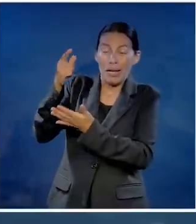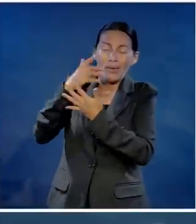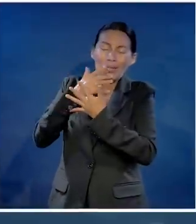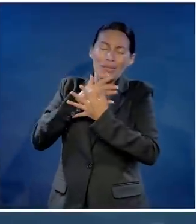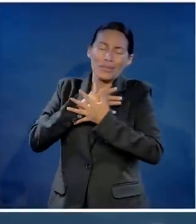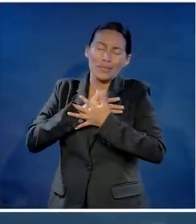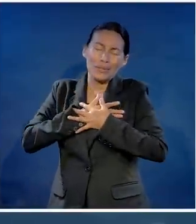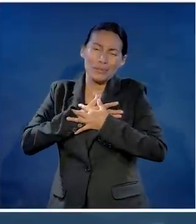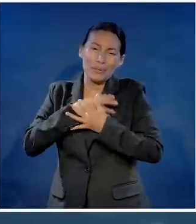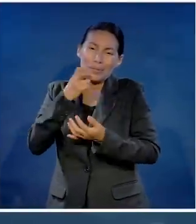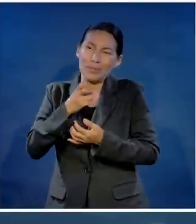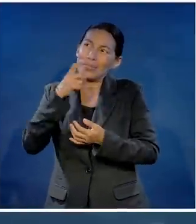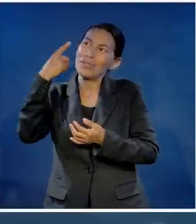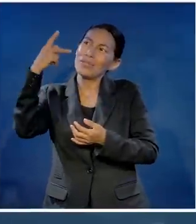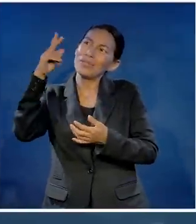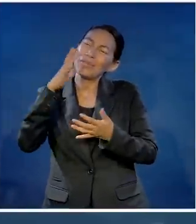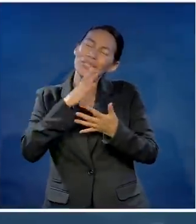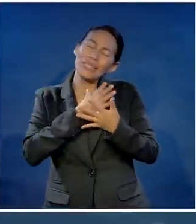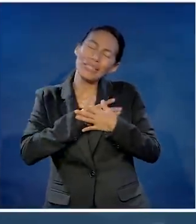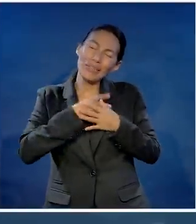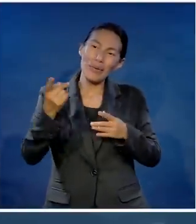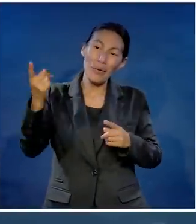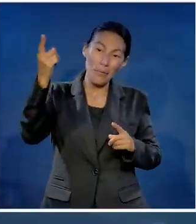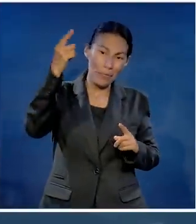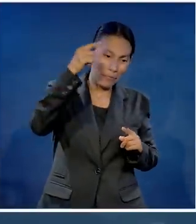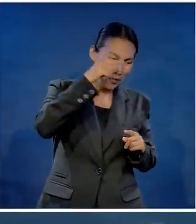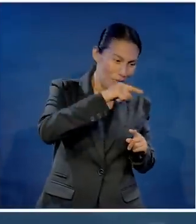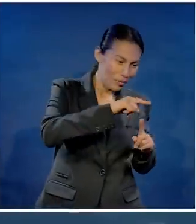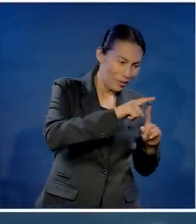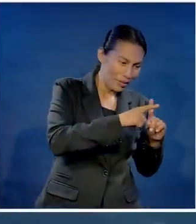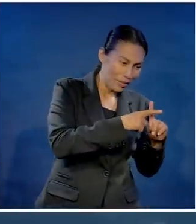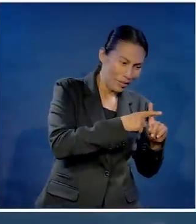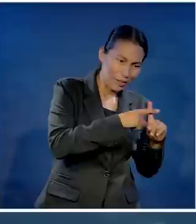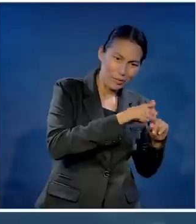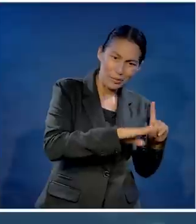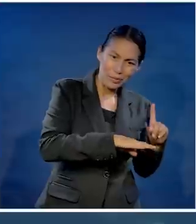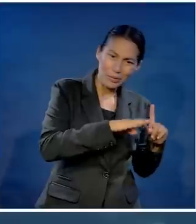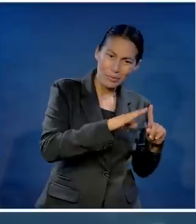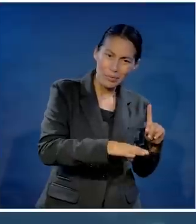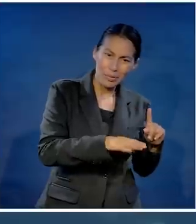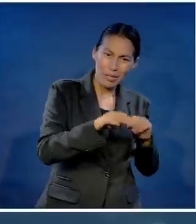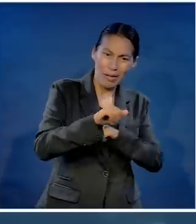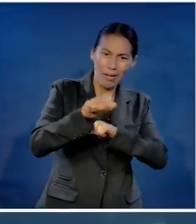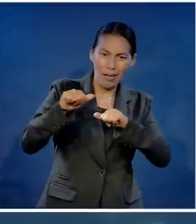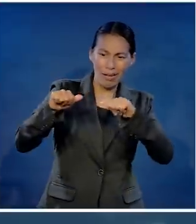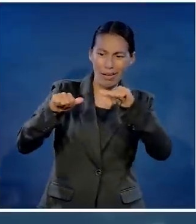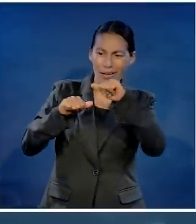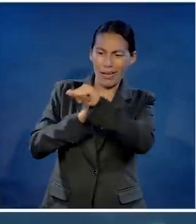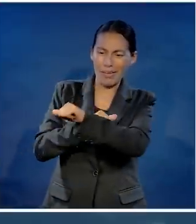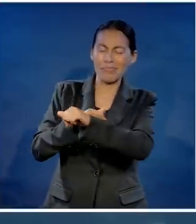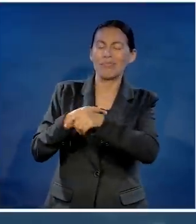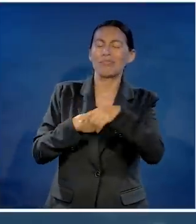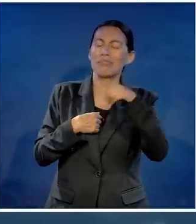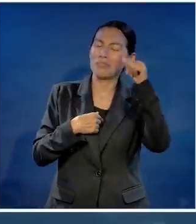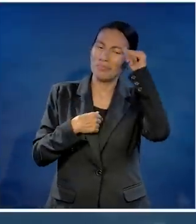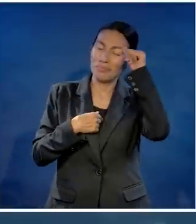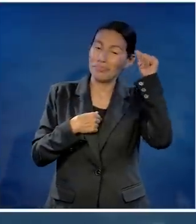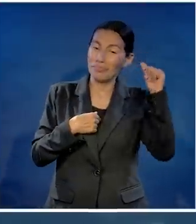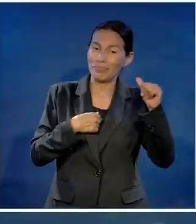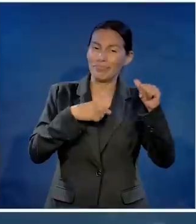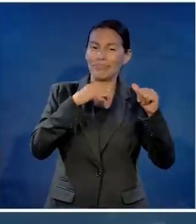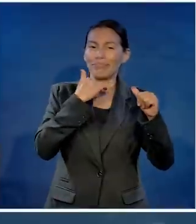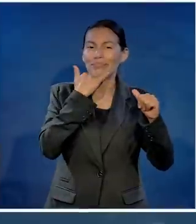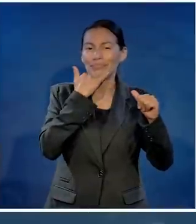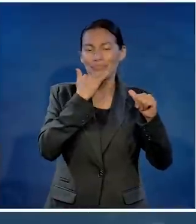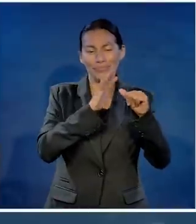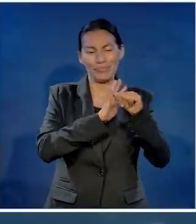Primero. Y envió a su Hijo para que fuera ofrecido como sacrificio por nosotros, por